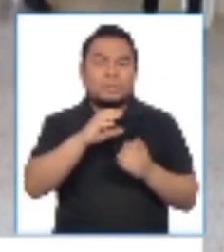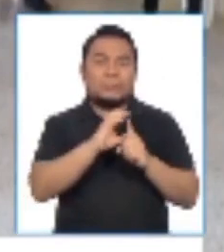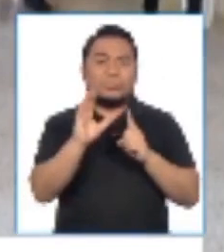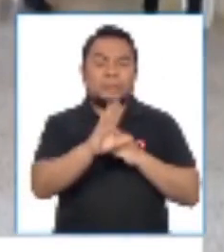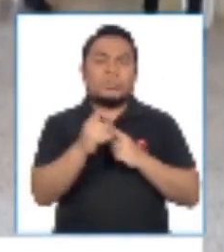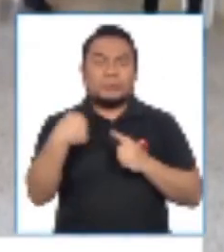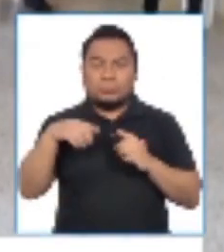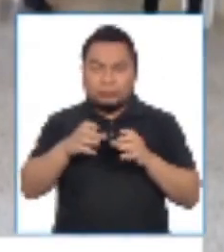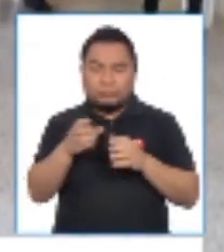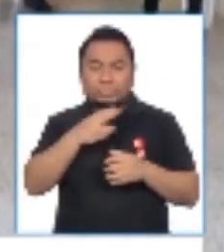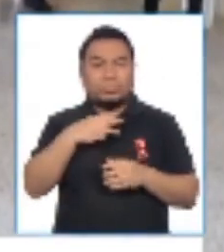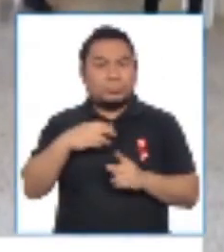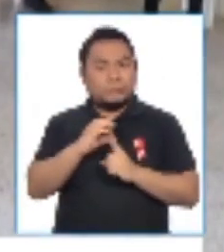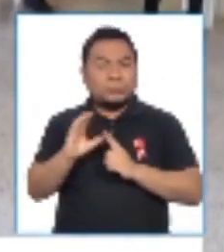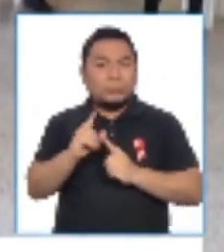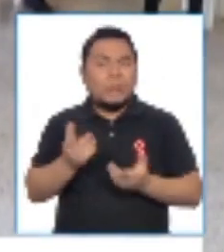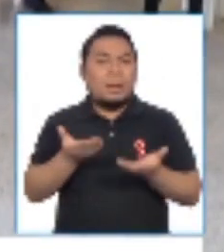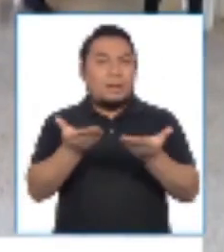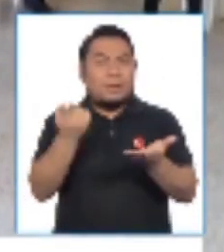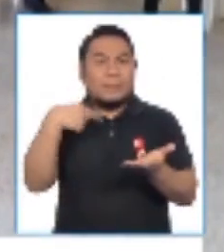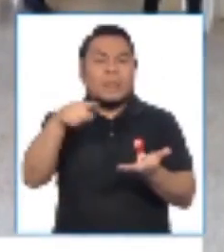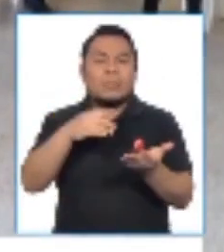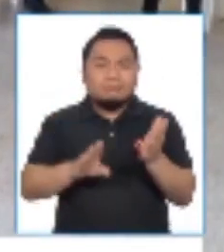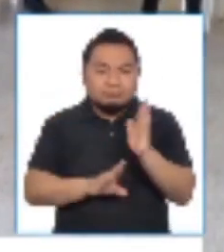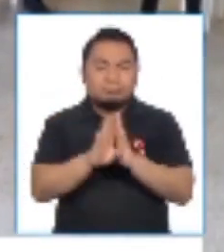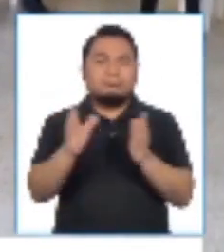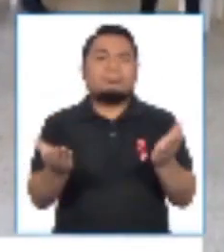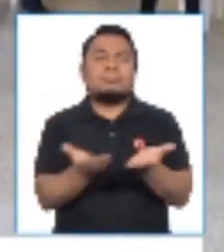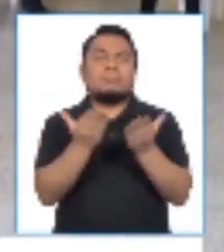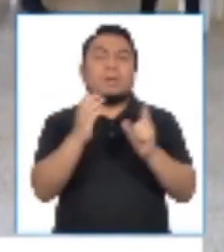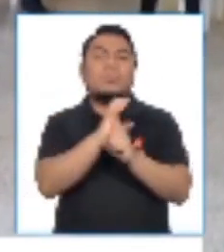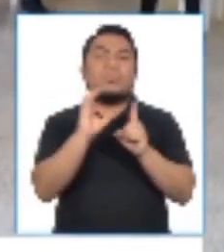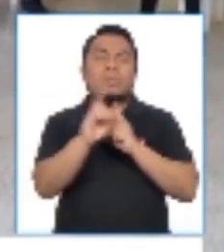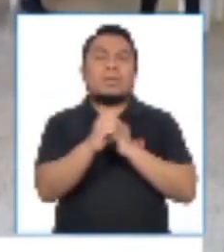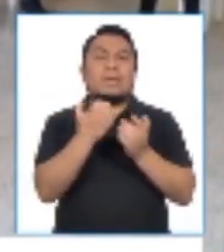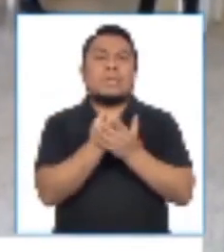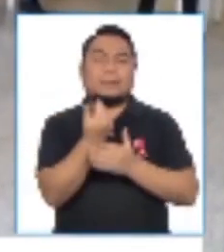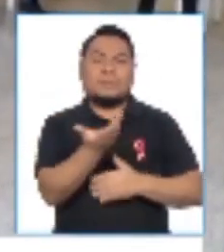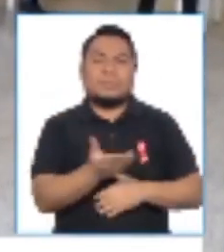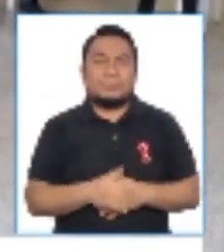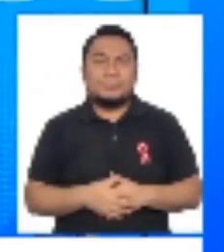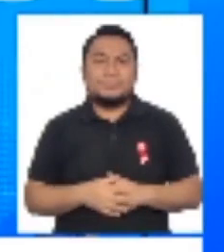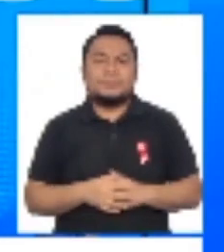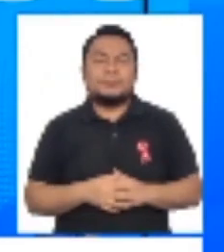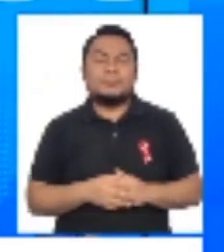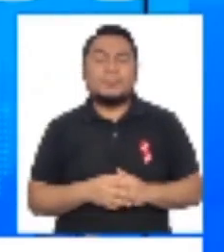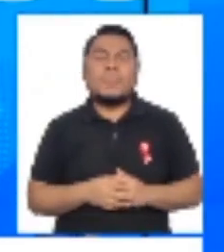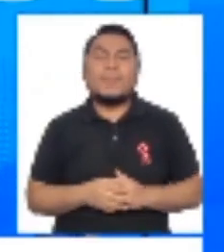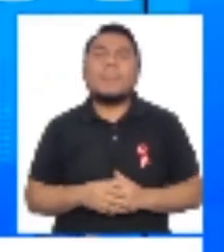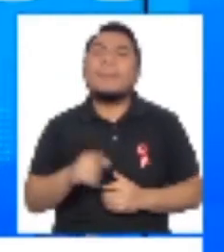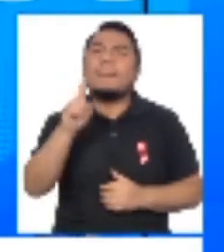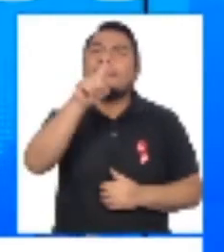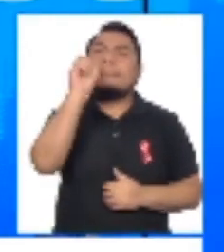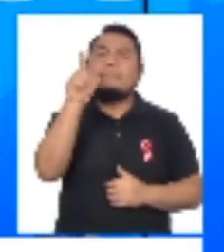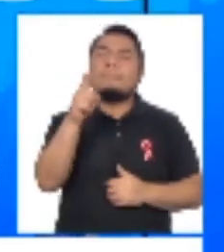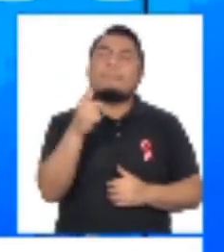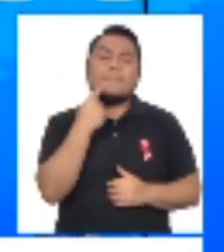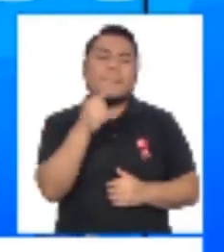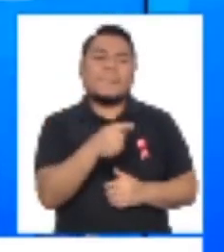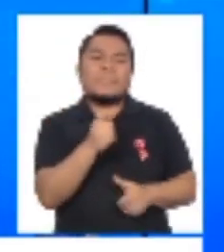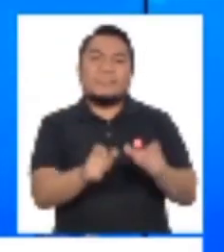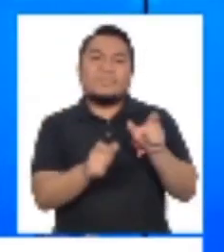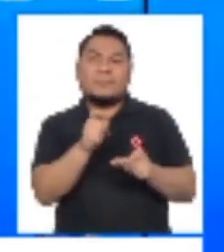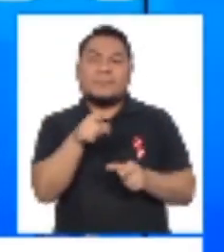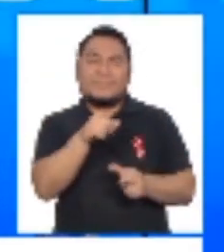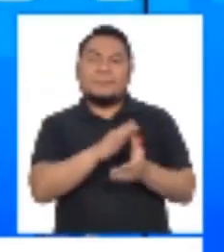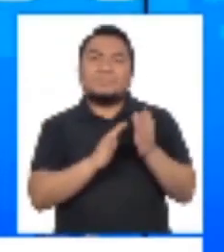brindando para la reactivación cultural y económica del sector. Sí, ¿y cómo está la situación? ¿Cómo ha encontrado usted a la gente